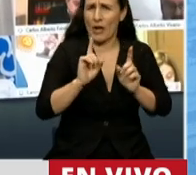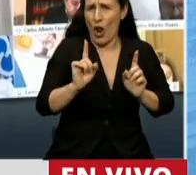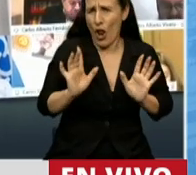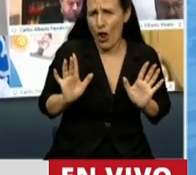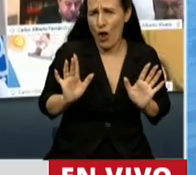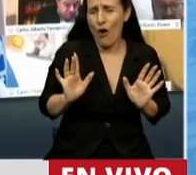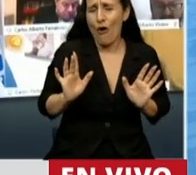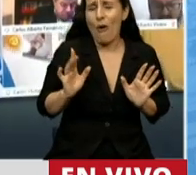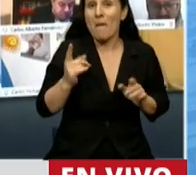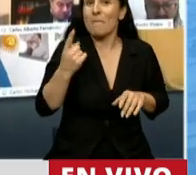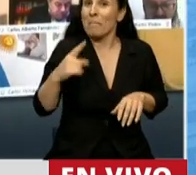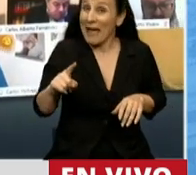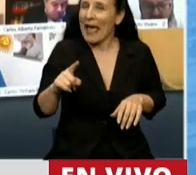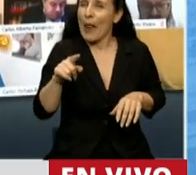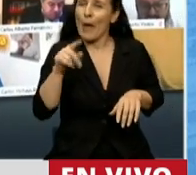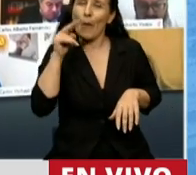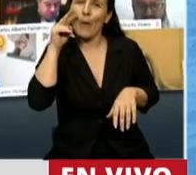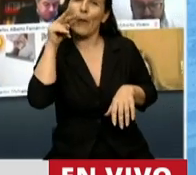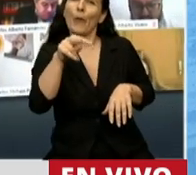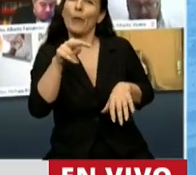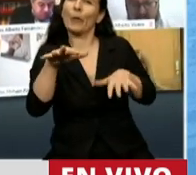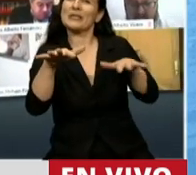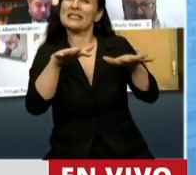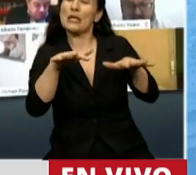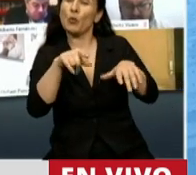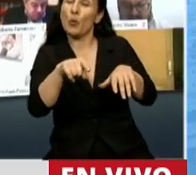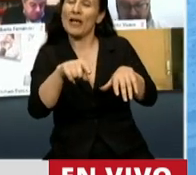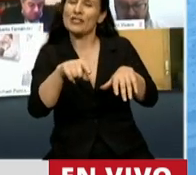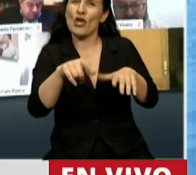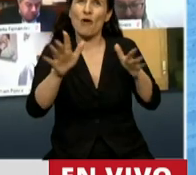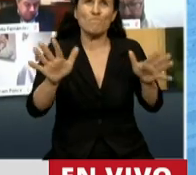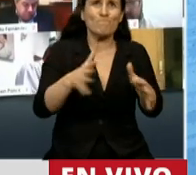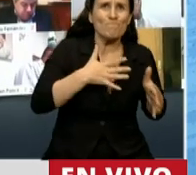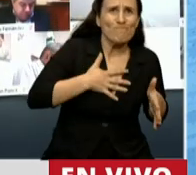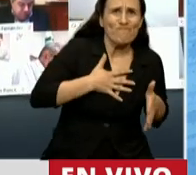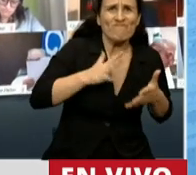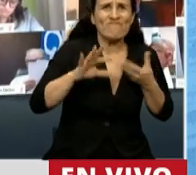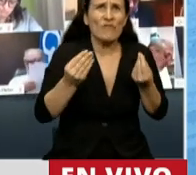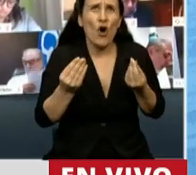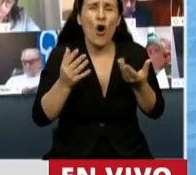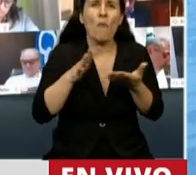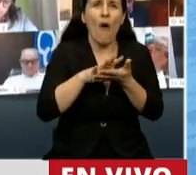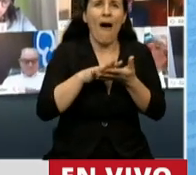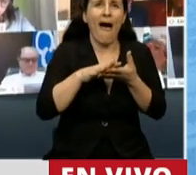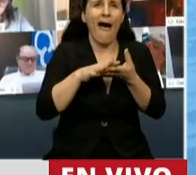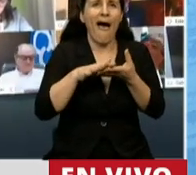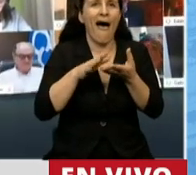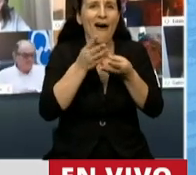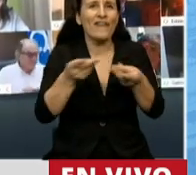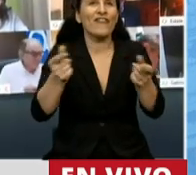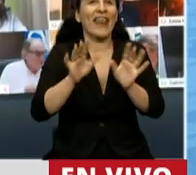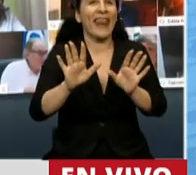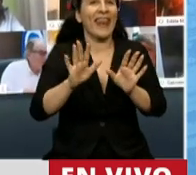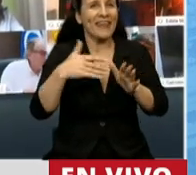sí de verle la fortaleza que tiene salir de esa incertidumbre. En primera